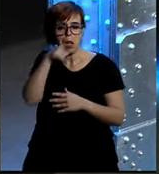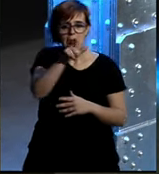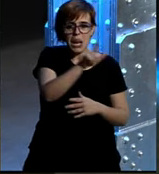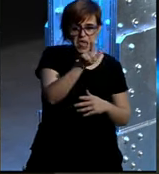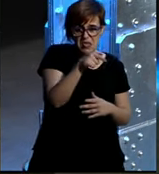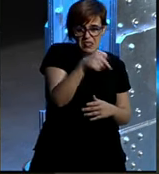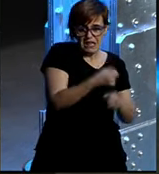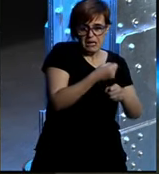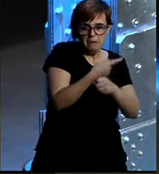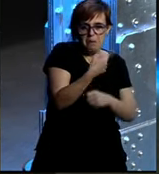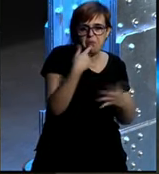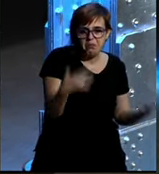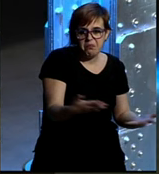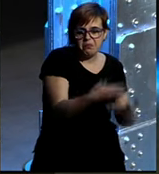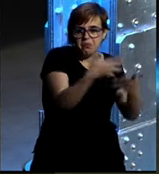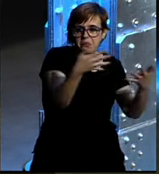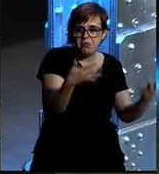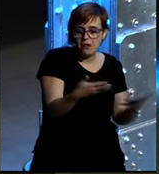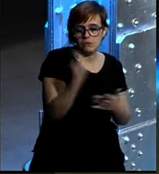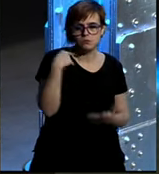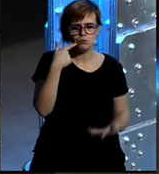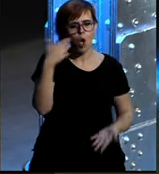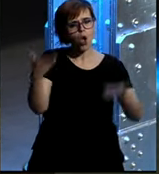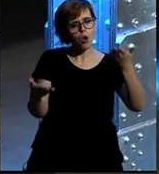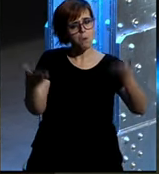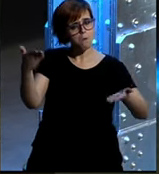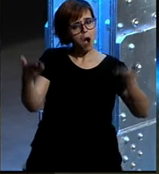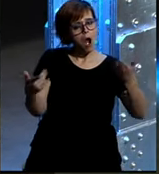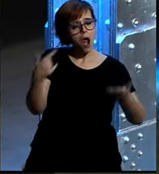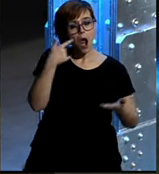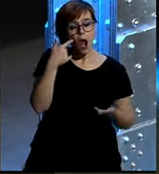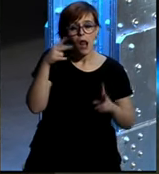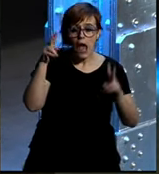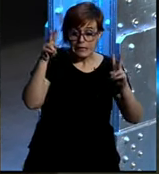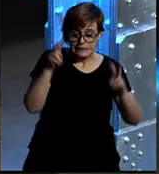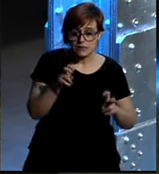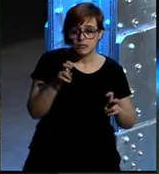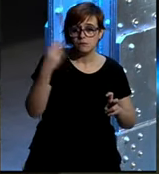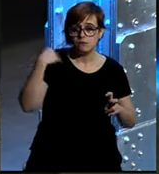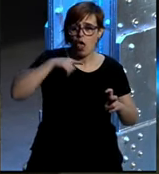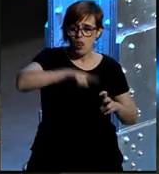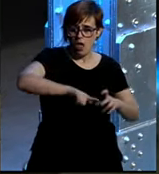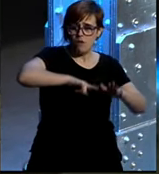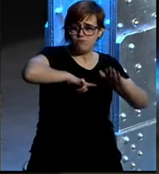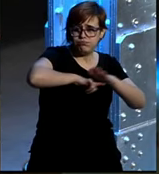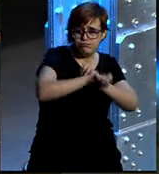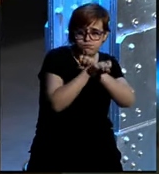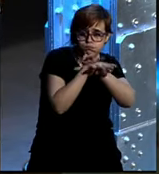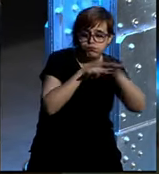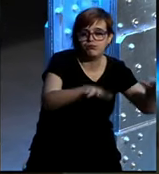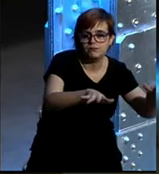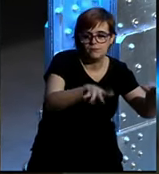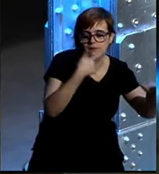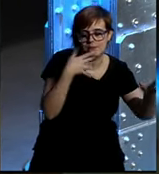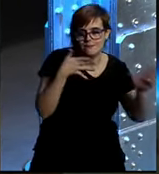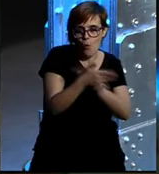pero al poco tiempo de ver cómo funcionaba una y otra y ver un poco cómo se estaba expandiendo bastante más rápido LinkedIn dije el